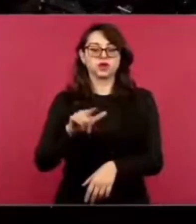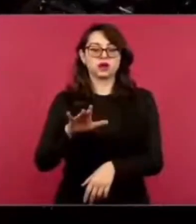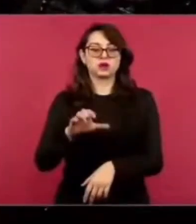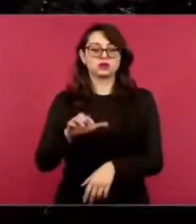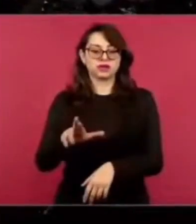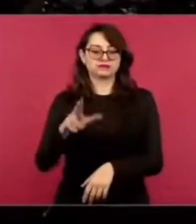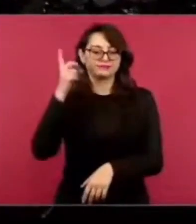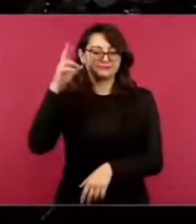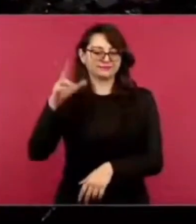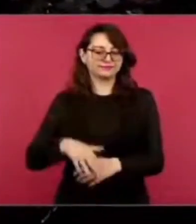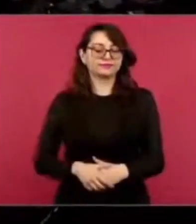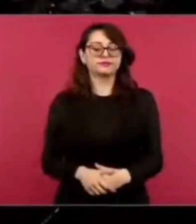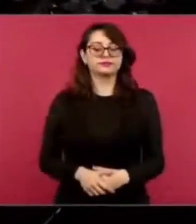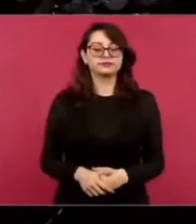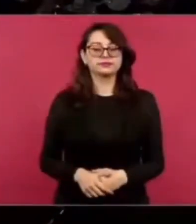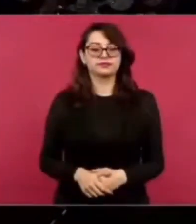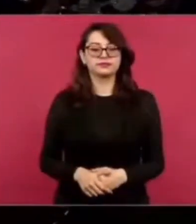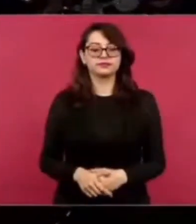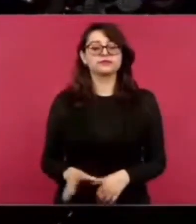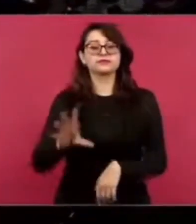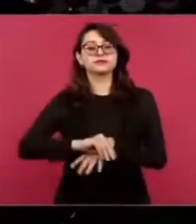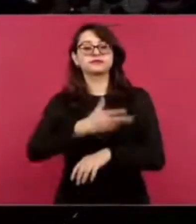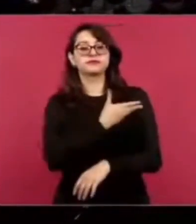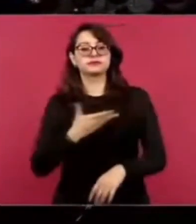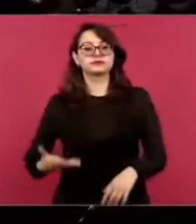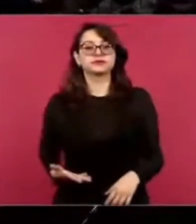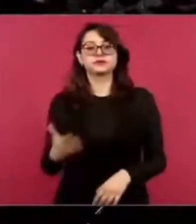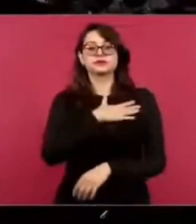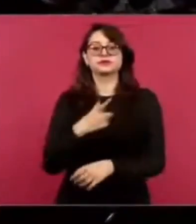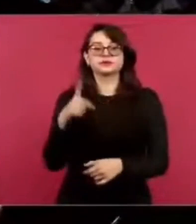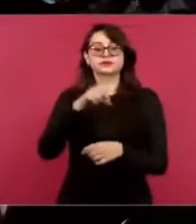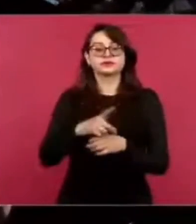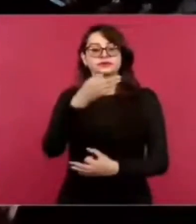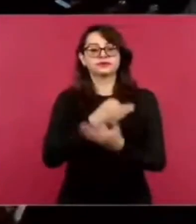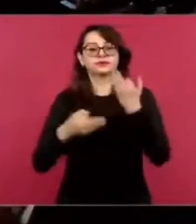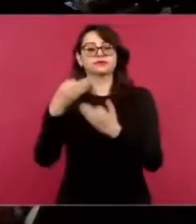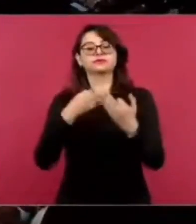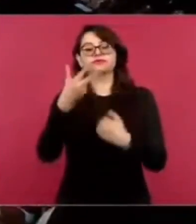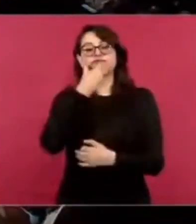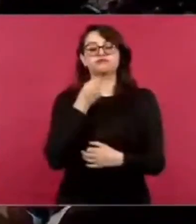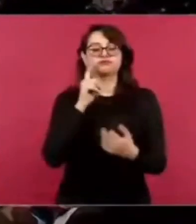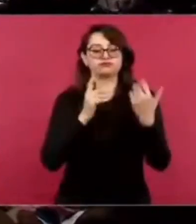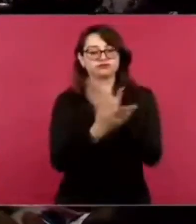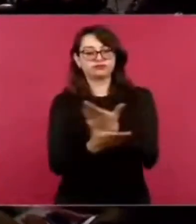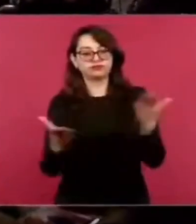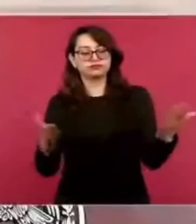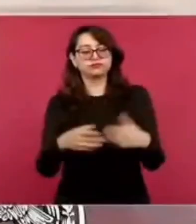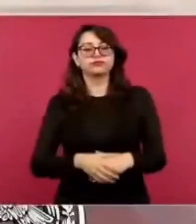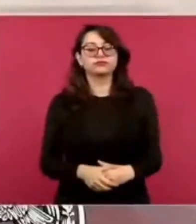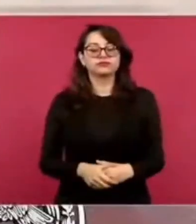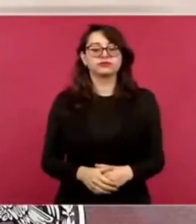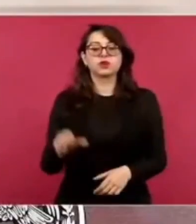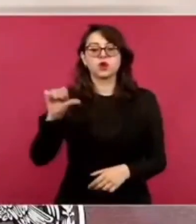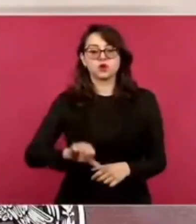Con su permiso, señor presidente. Muy buenos días, tengan todas y todos ustedes. Hoy continuamos